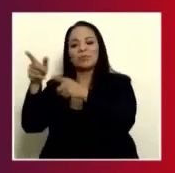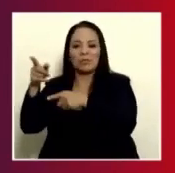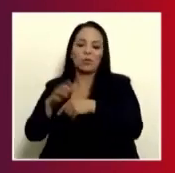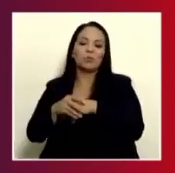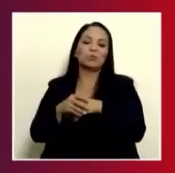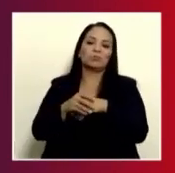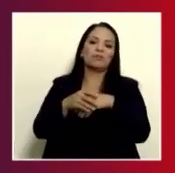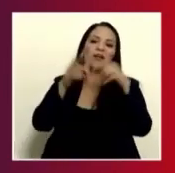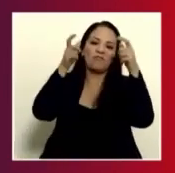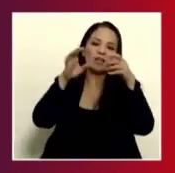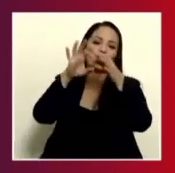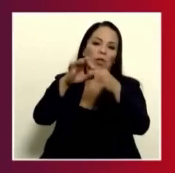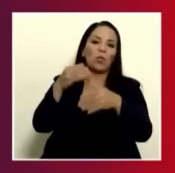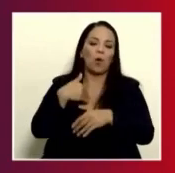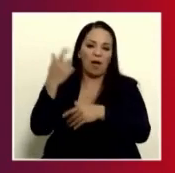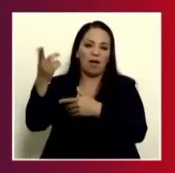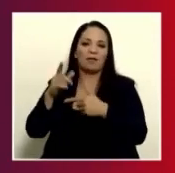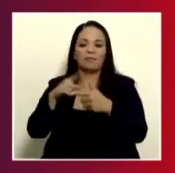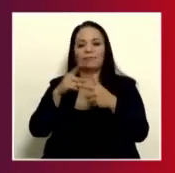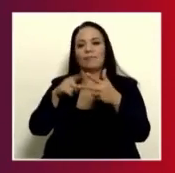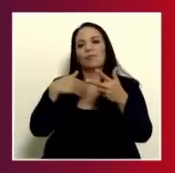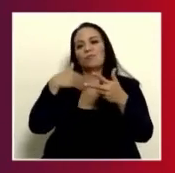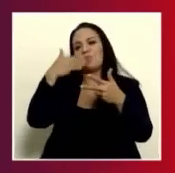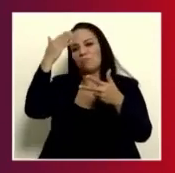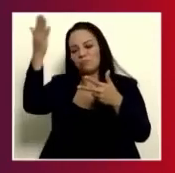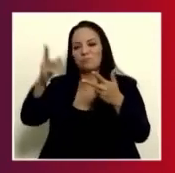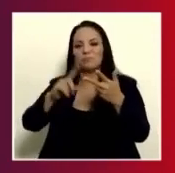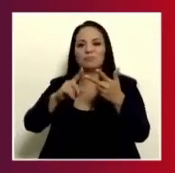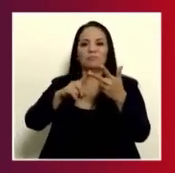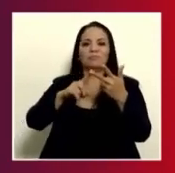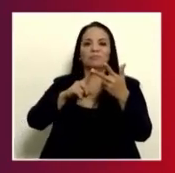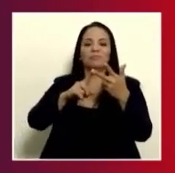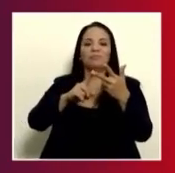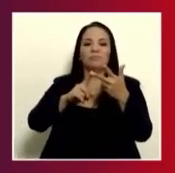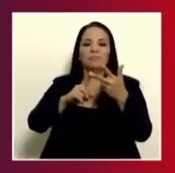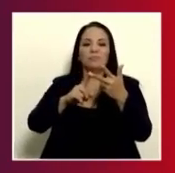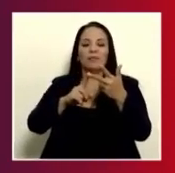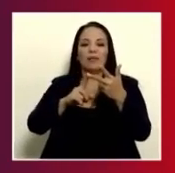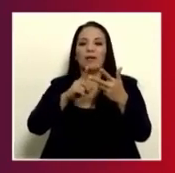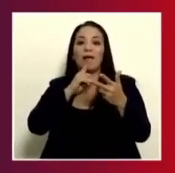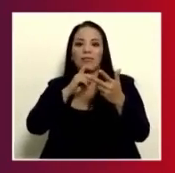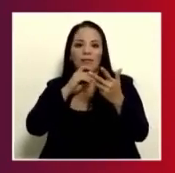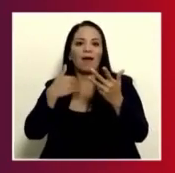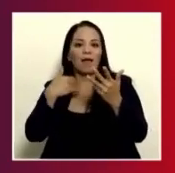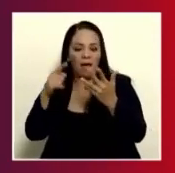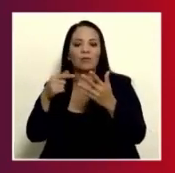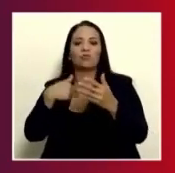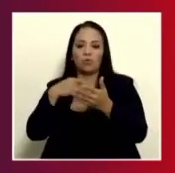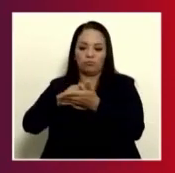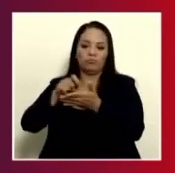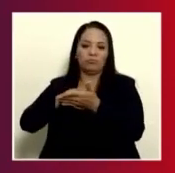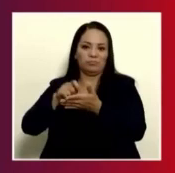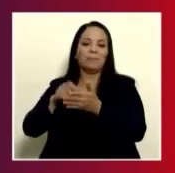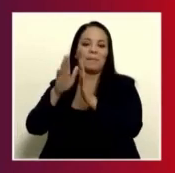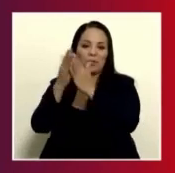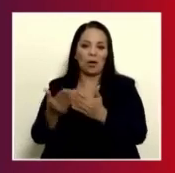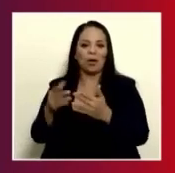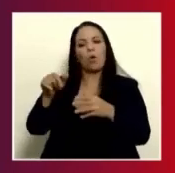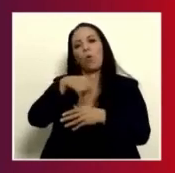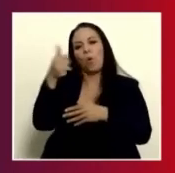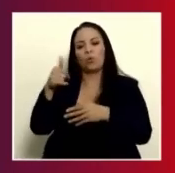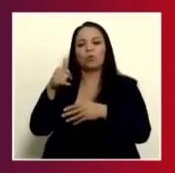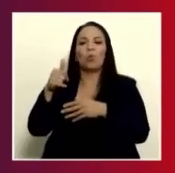Reino Unido, después hay un par en Abu Dhabi, en Dubái, hay uno en Qatar, que yo soy el autor de ese manual, y hay uno más en Australia.